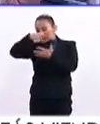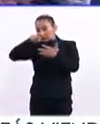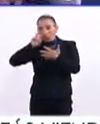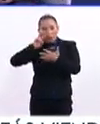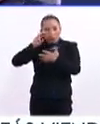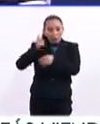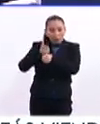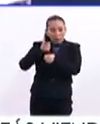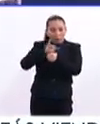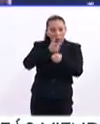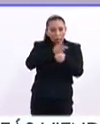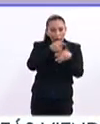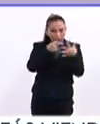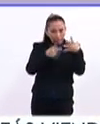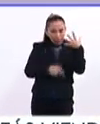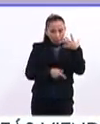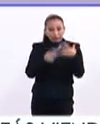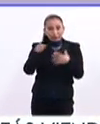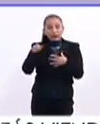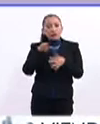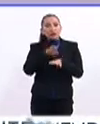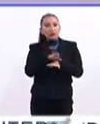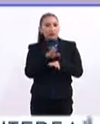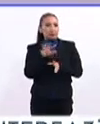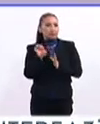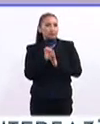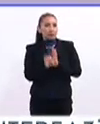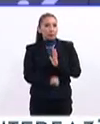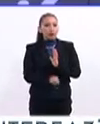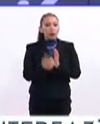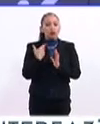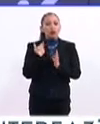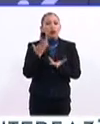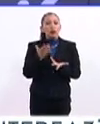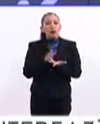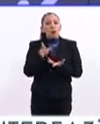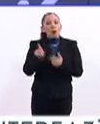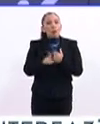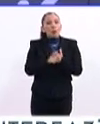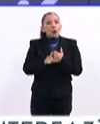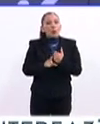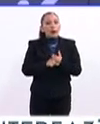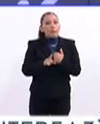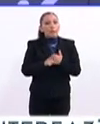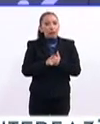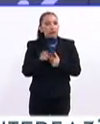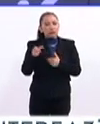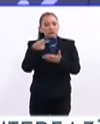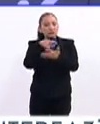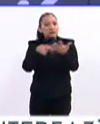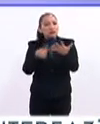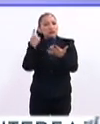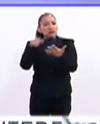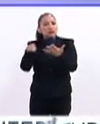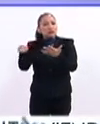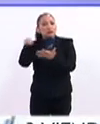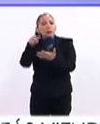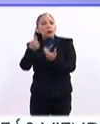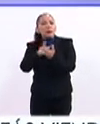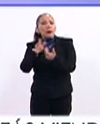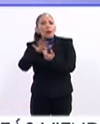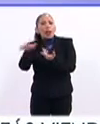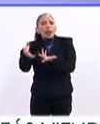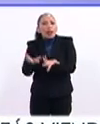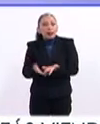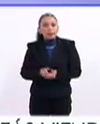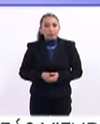alertas son en relación a qué? ¿Si están teniendo qué tipo de problemática estos chicos mayores de siete